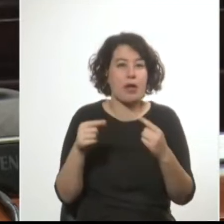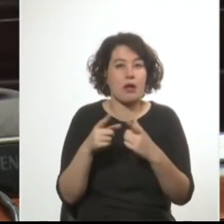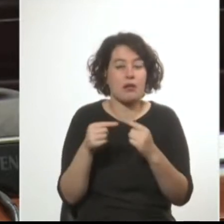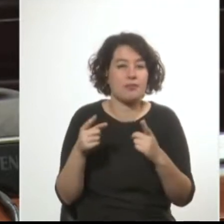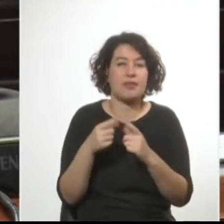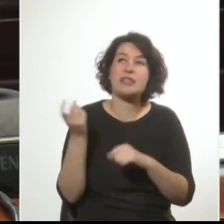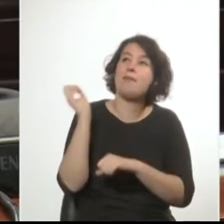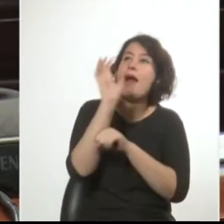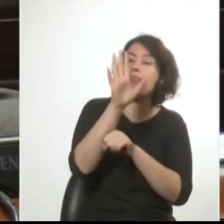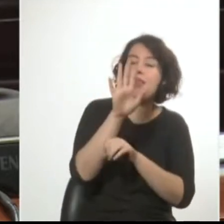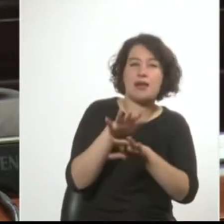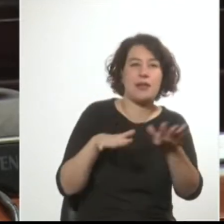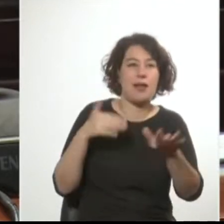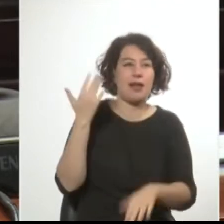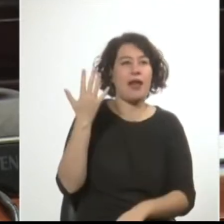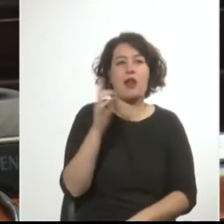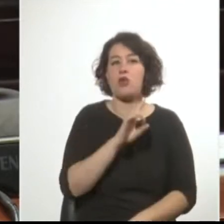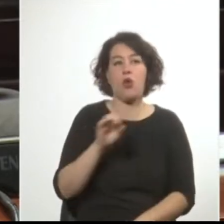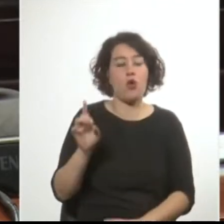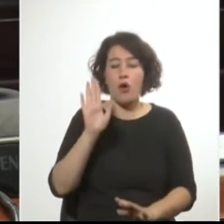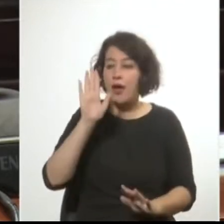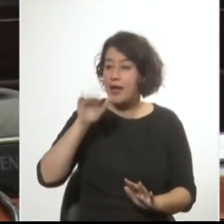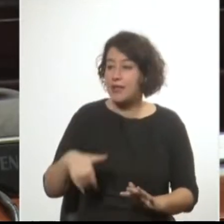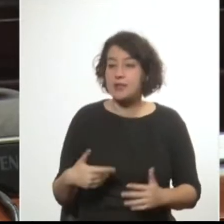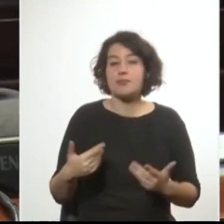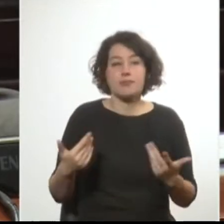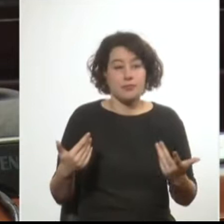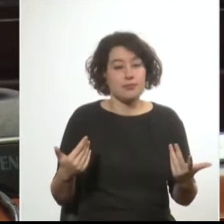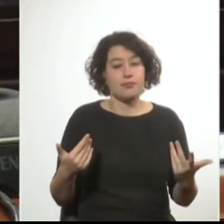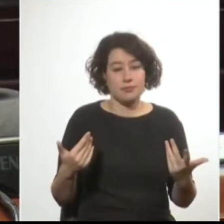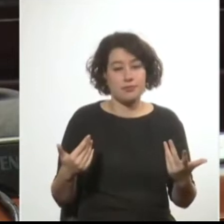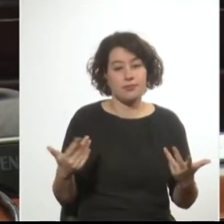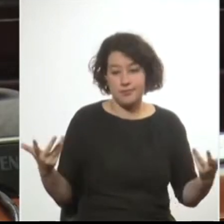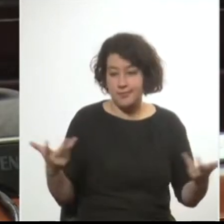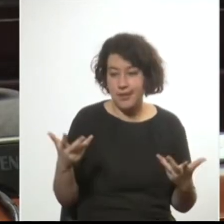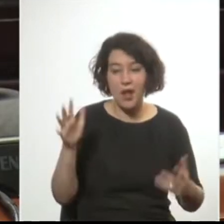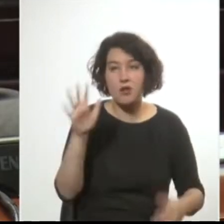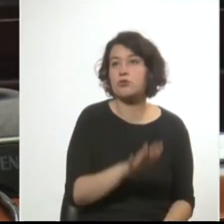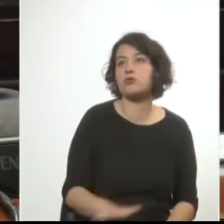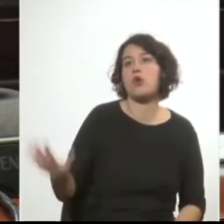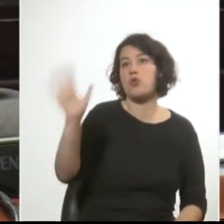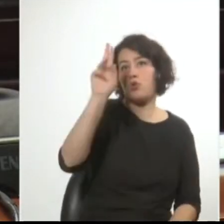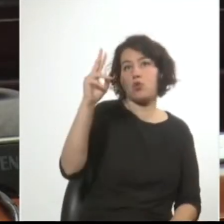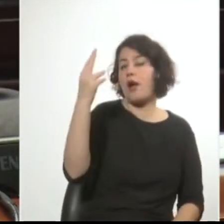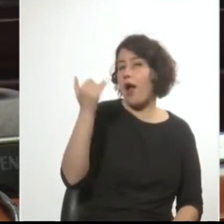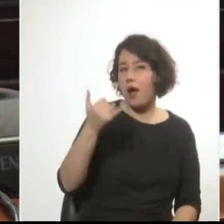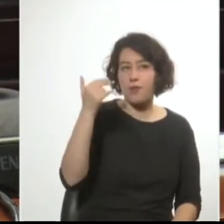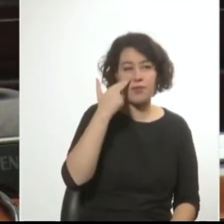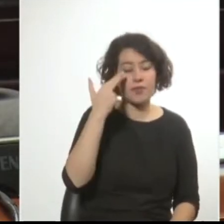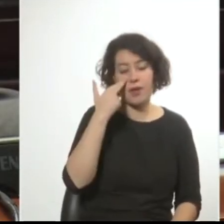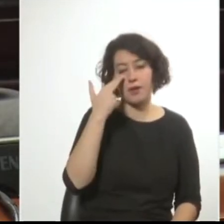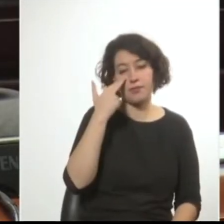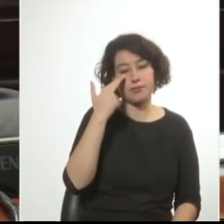a la Asamblea General. Es algo que está vivo en todo el país, que vive un